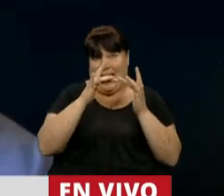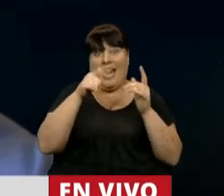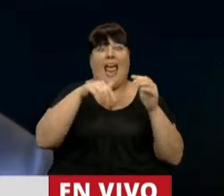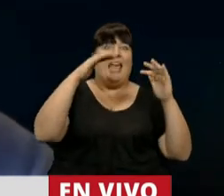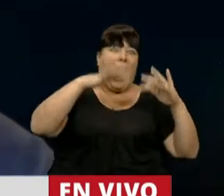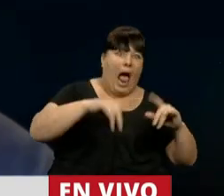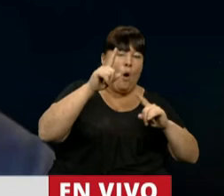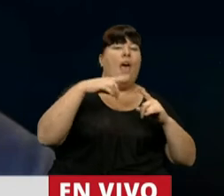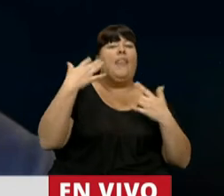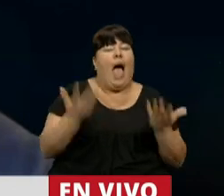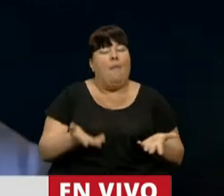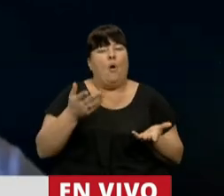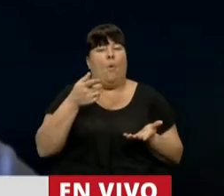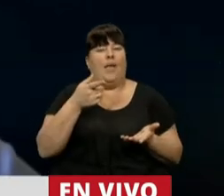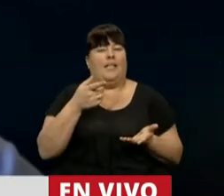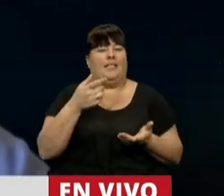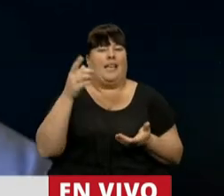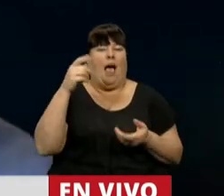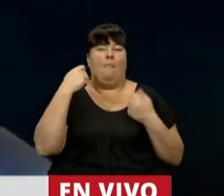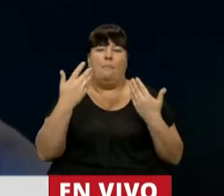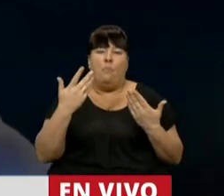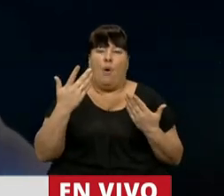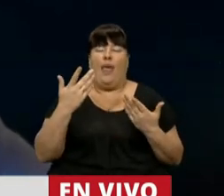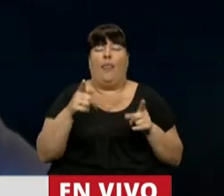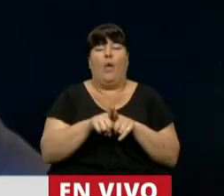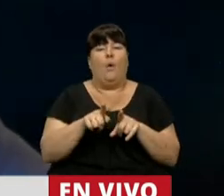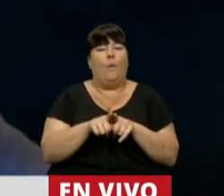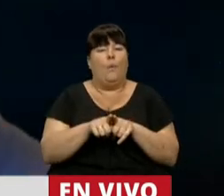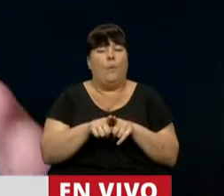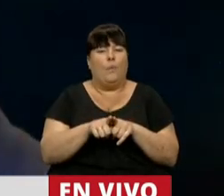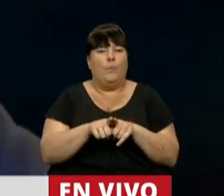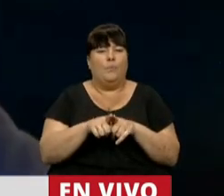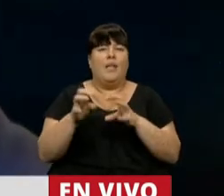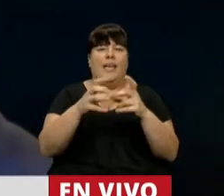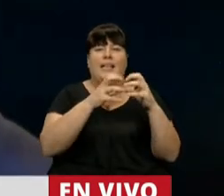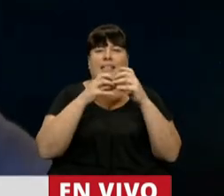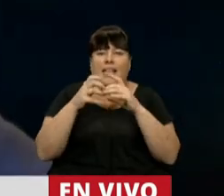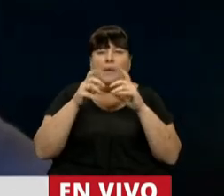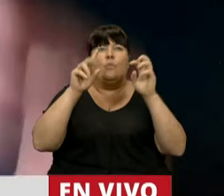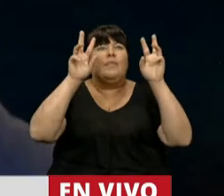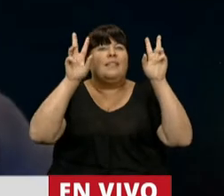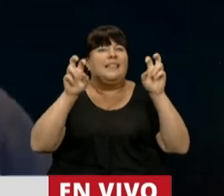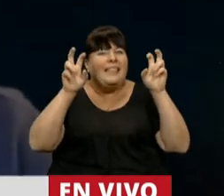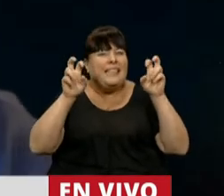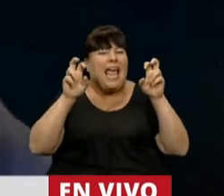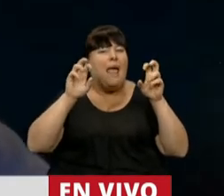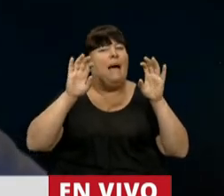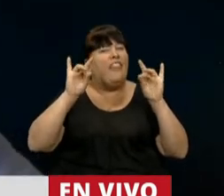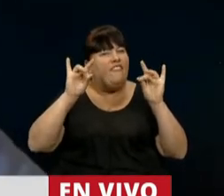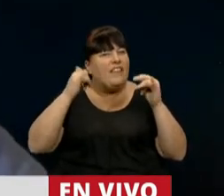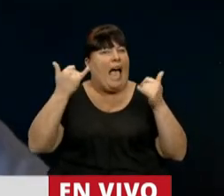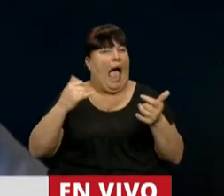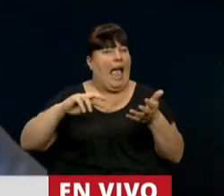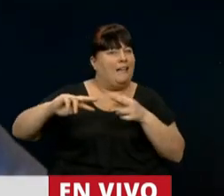con darnos la oportunidad de, bajo el tratamiento de temas conflictivos,